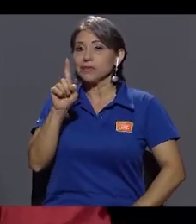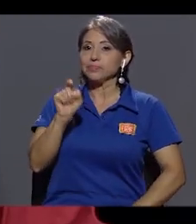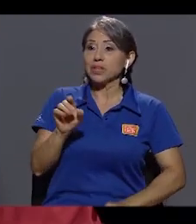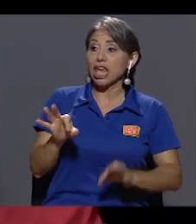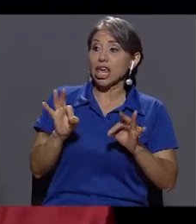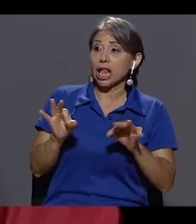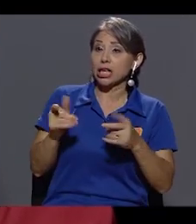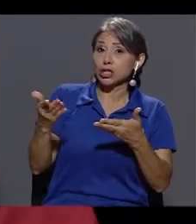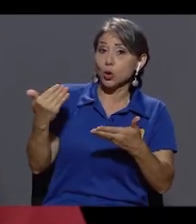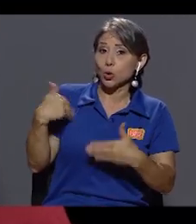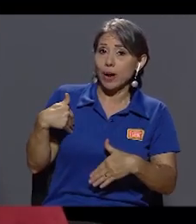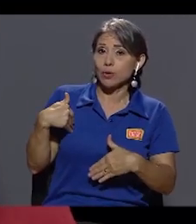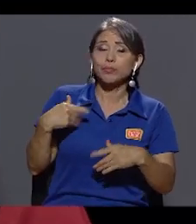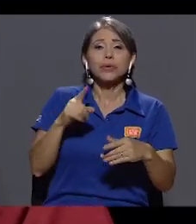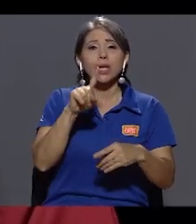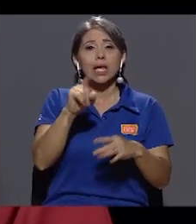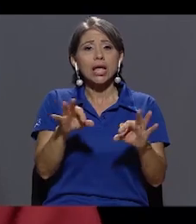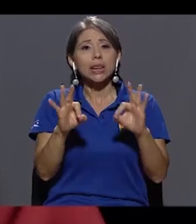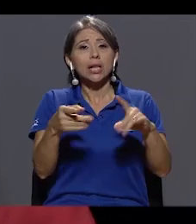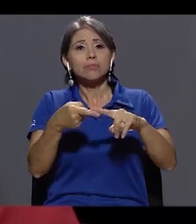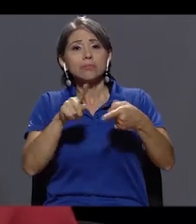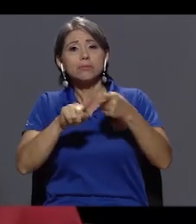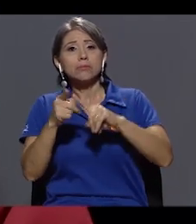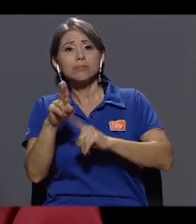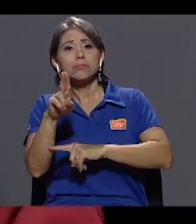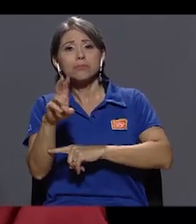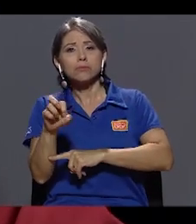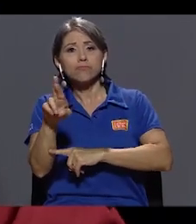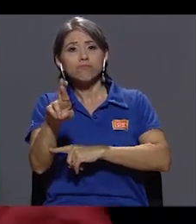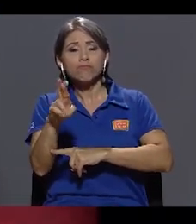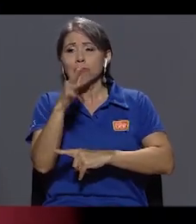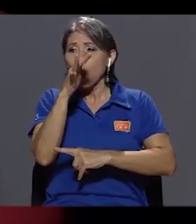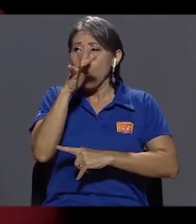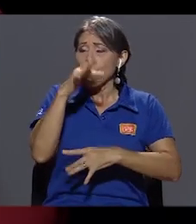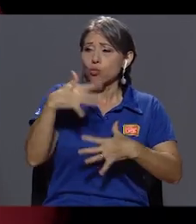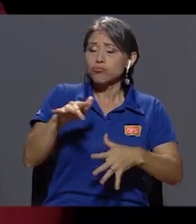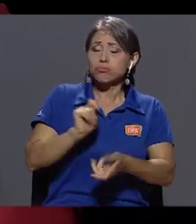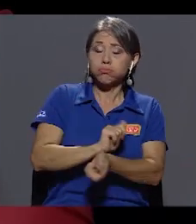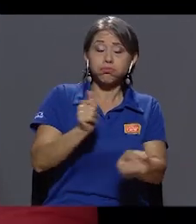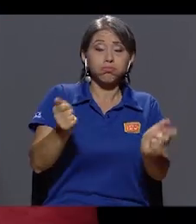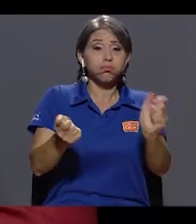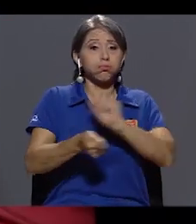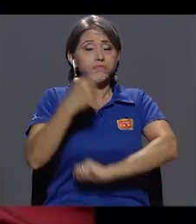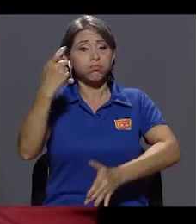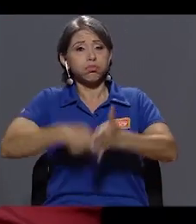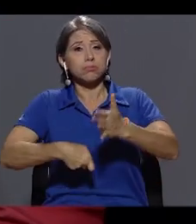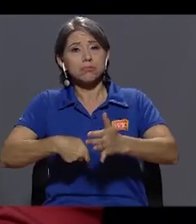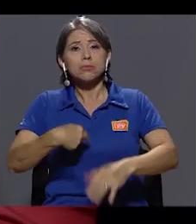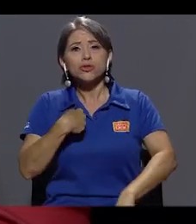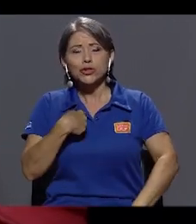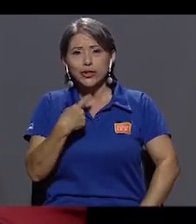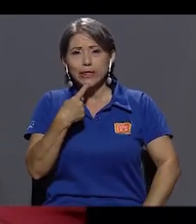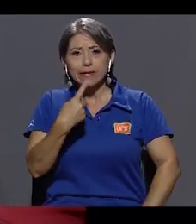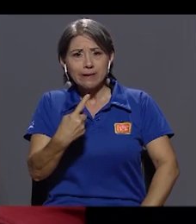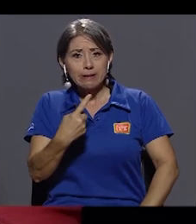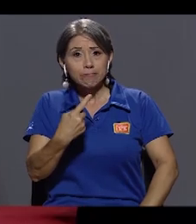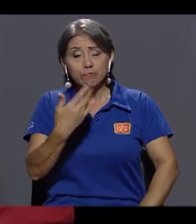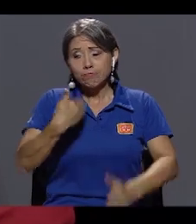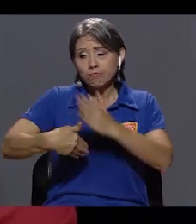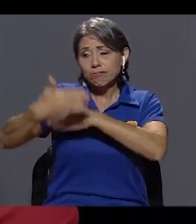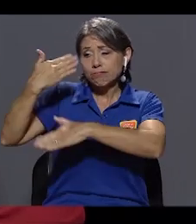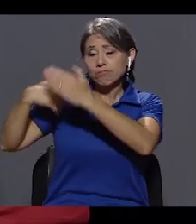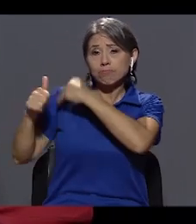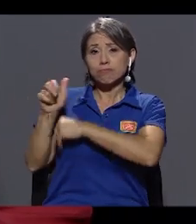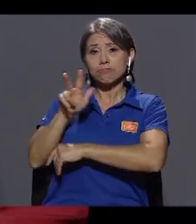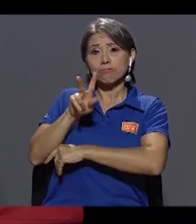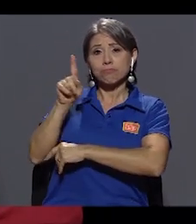Marlon? ¿Qué tal, amigos de la UCR? El humor ha cambiado radicalmente. Yo diría que hace